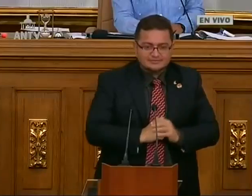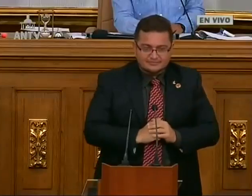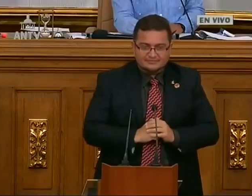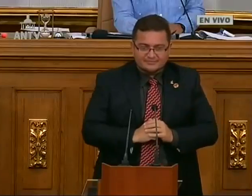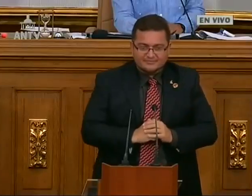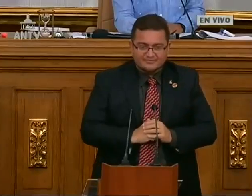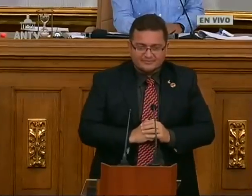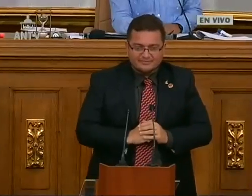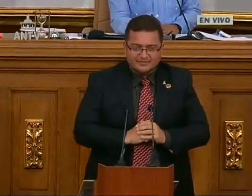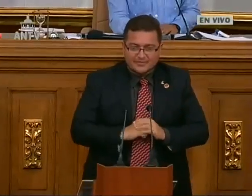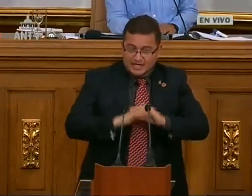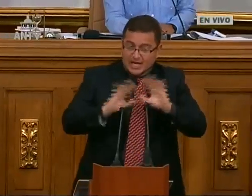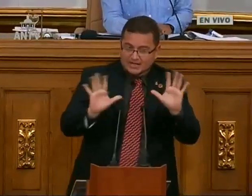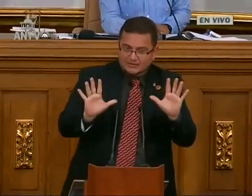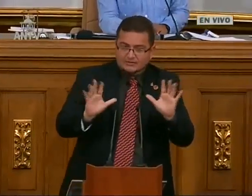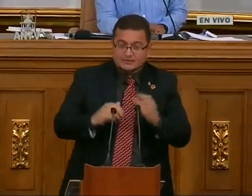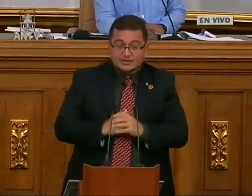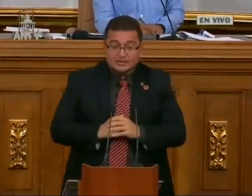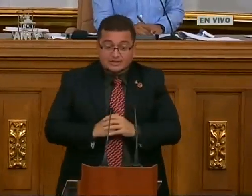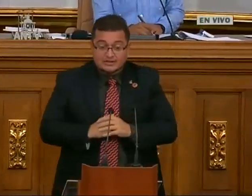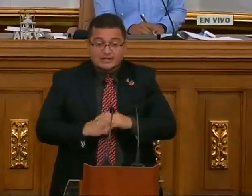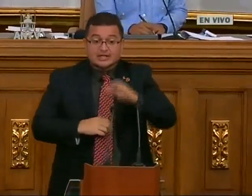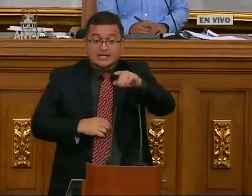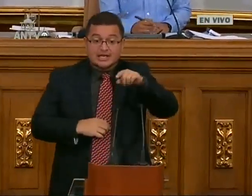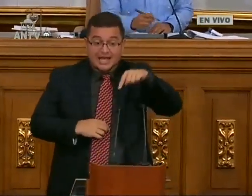Esa Comunidad Sorda